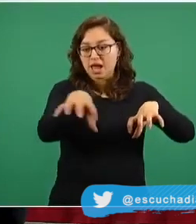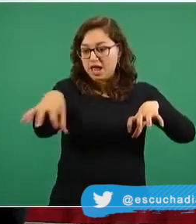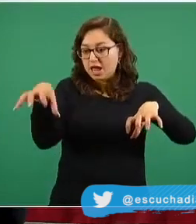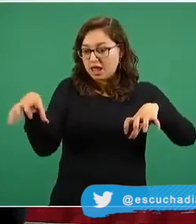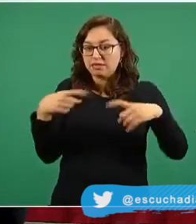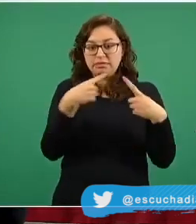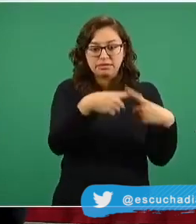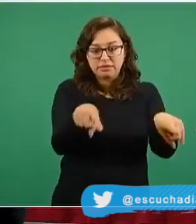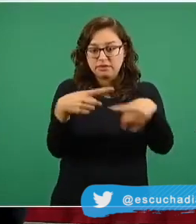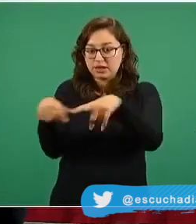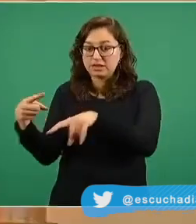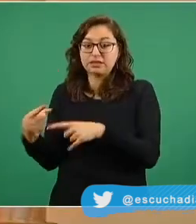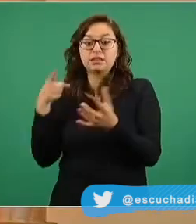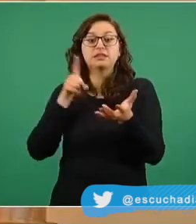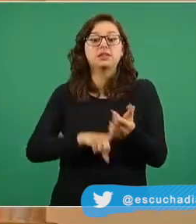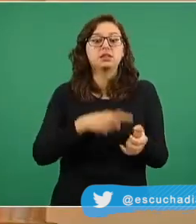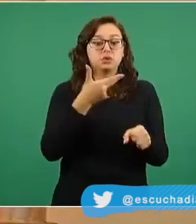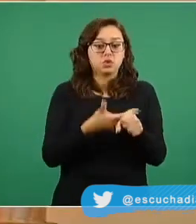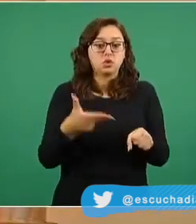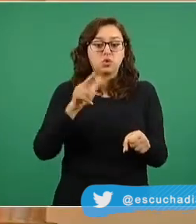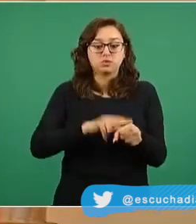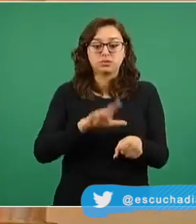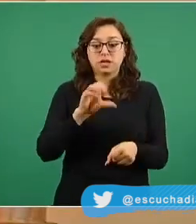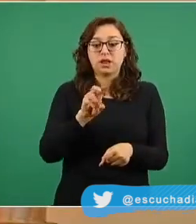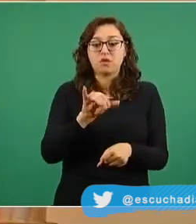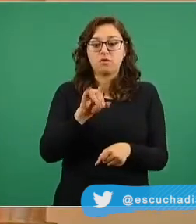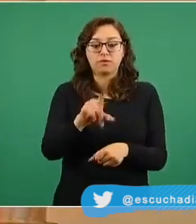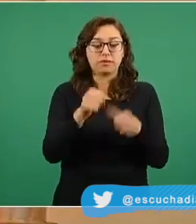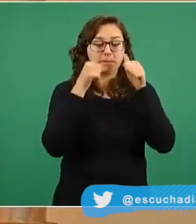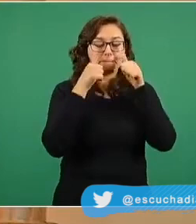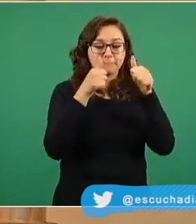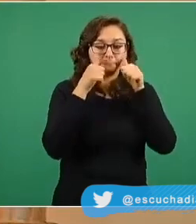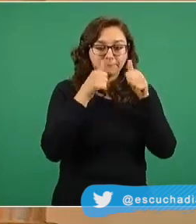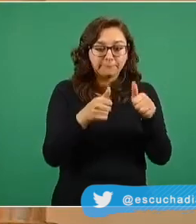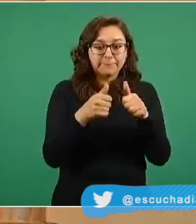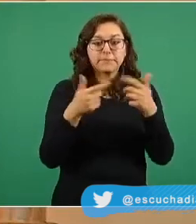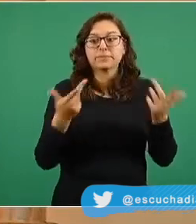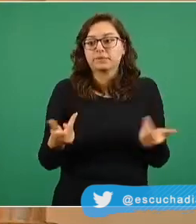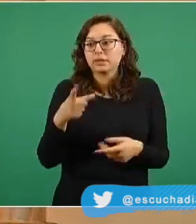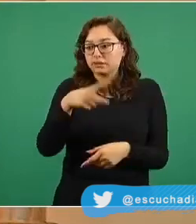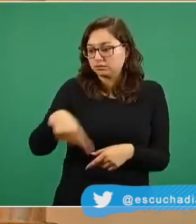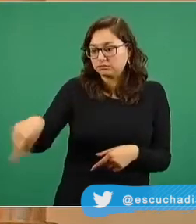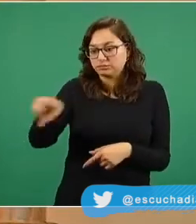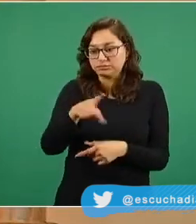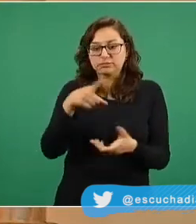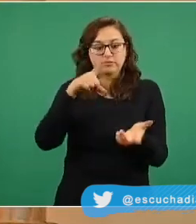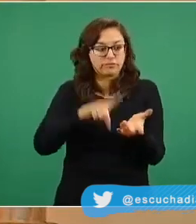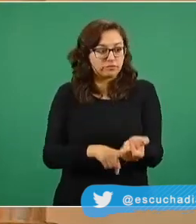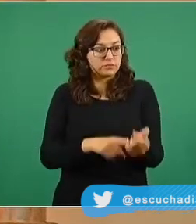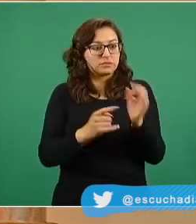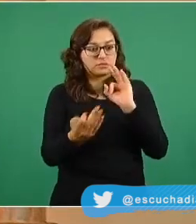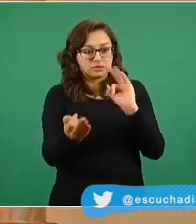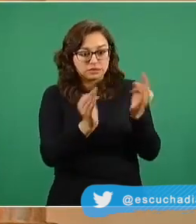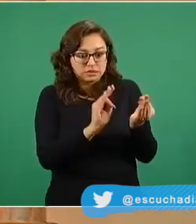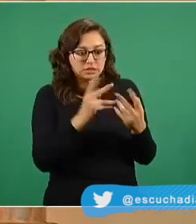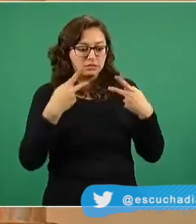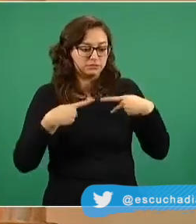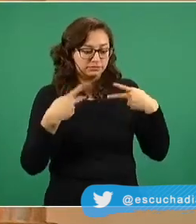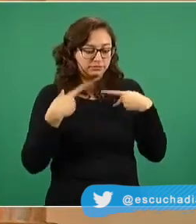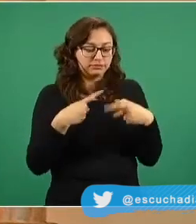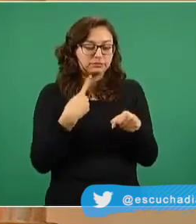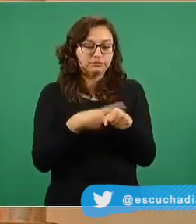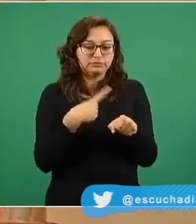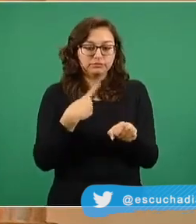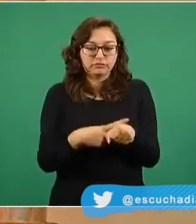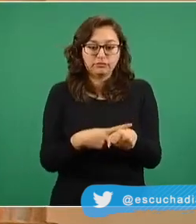que atiende en las unidades COVID es el personal que por su cercanía con personas enfermas de COVID